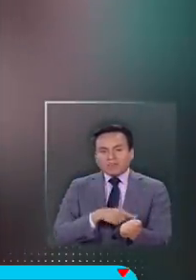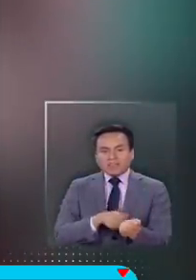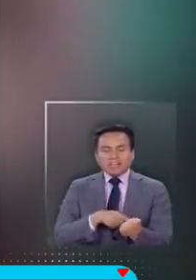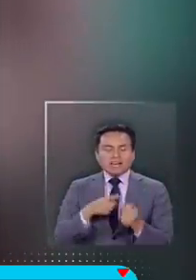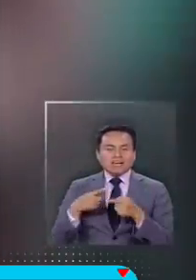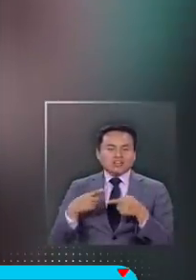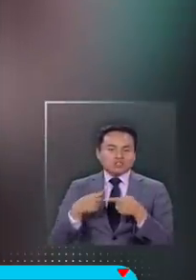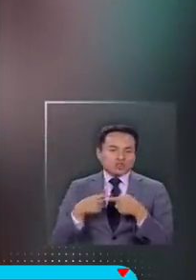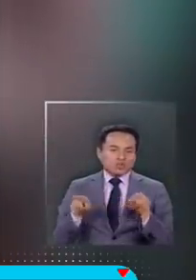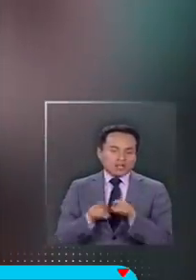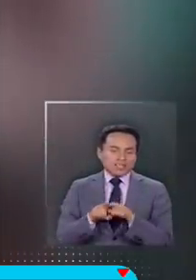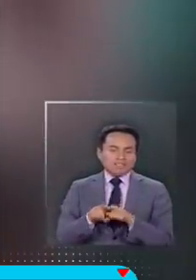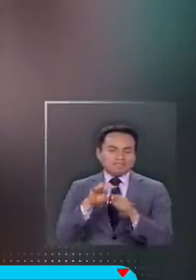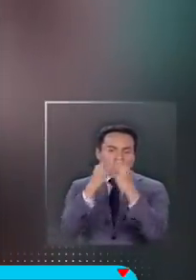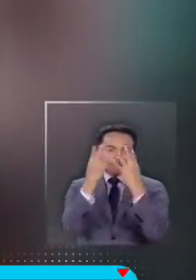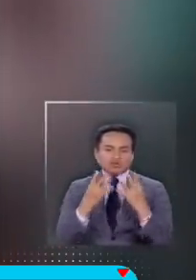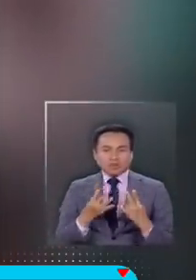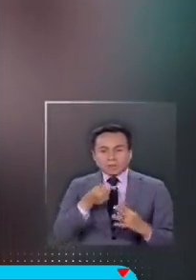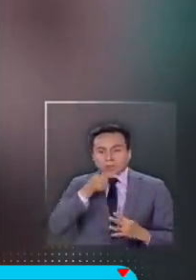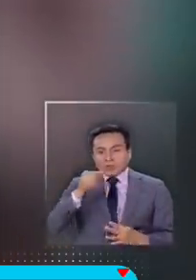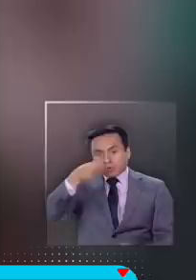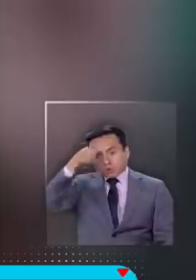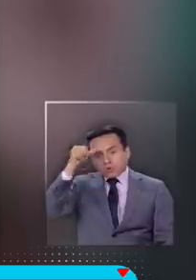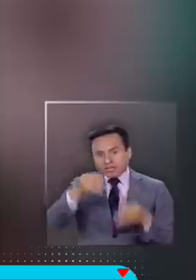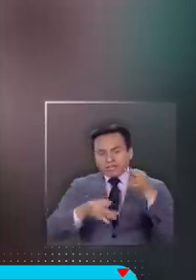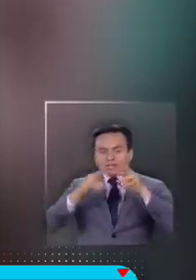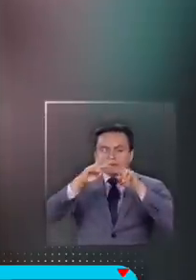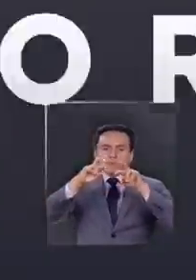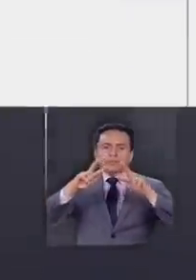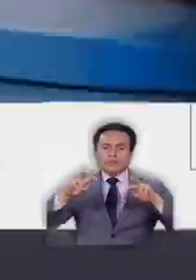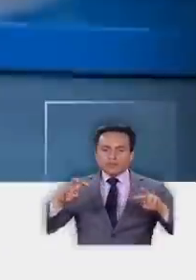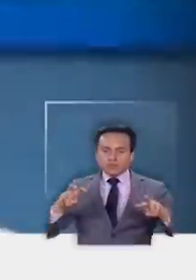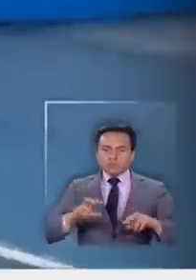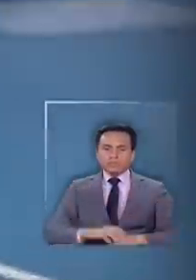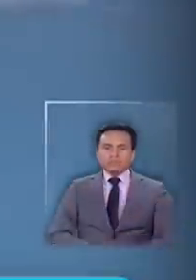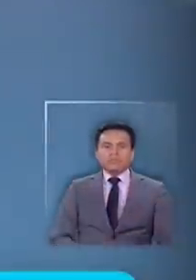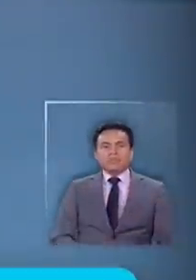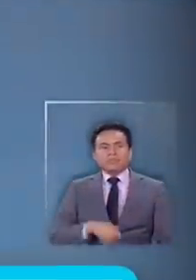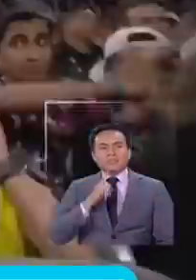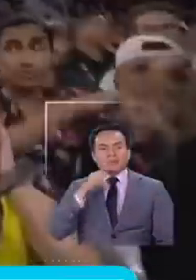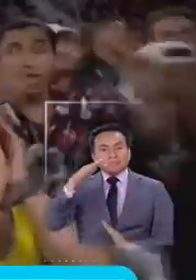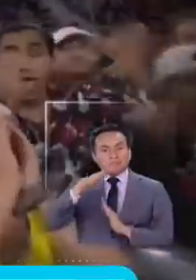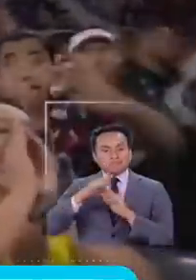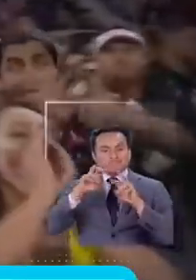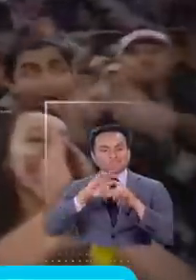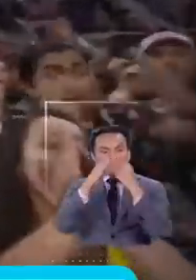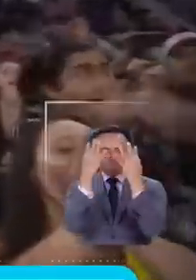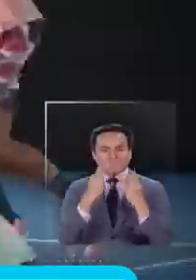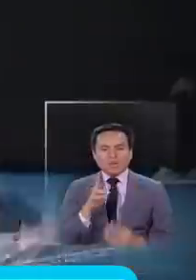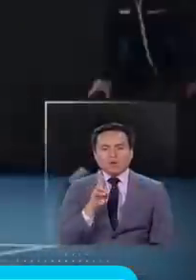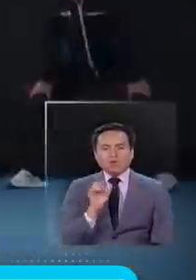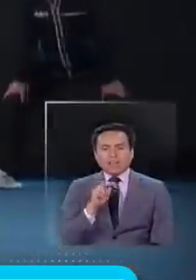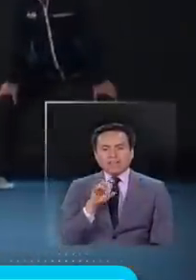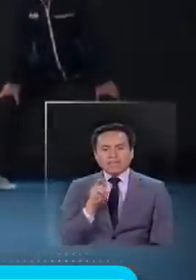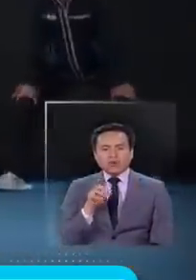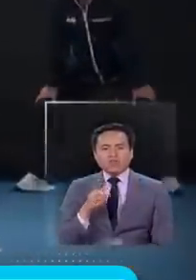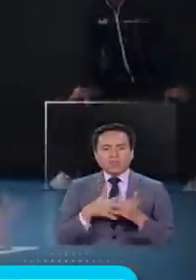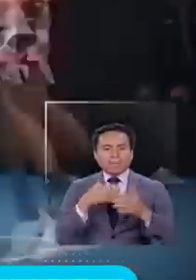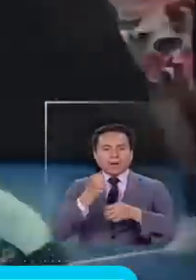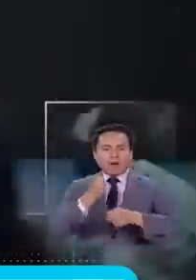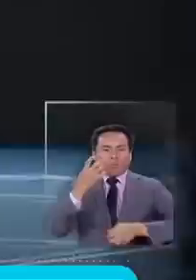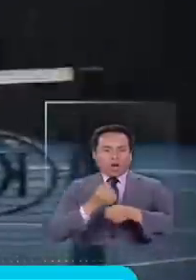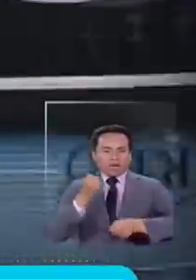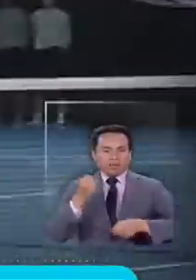socio ahí en prisión a la espera de la condena toda la investigación que tiene todavía preso a Ronaldinho en Paraguay durante